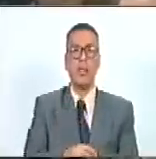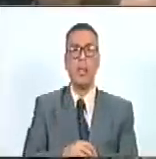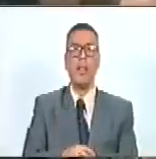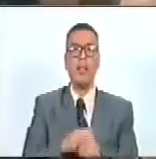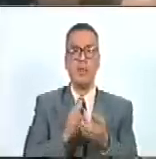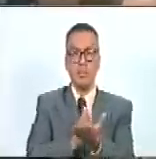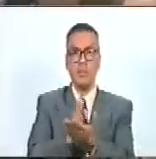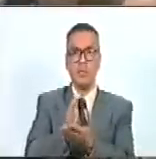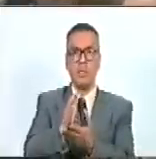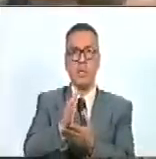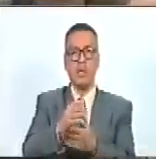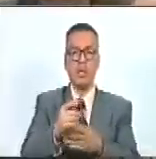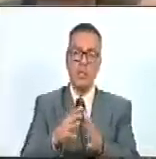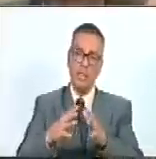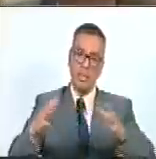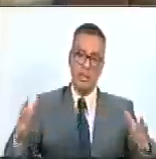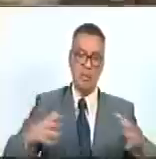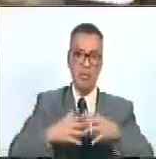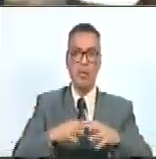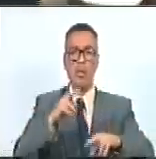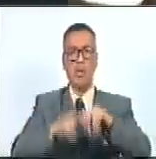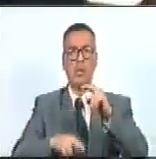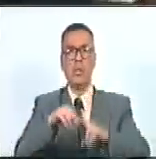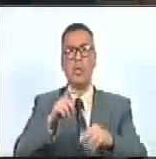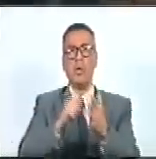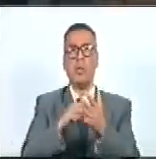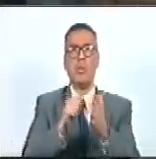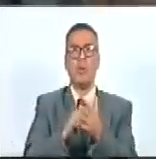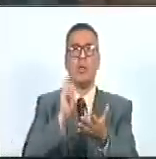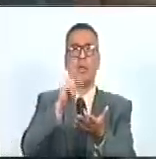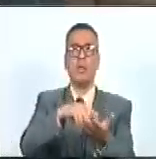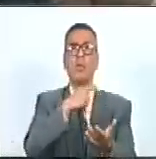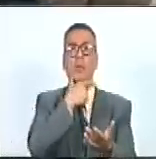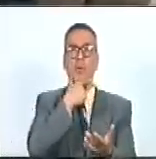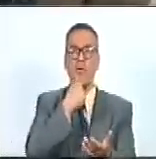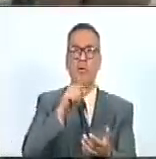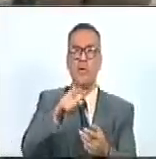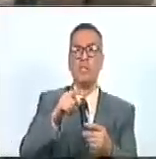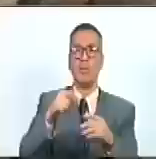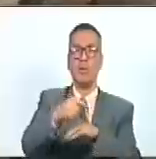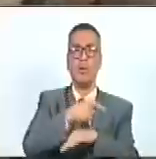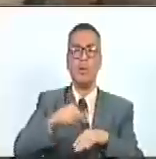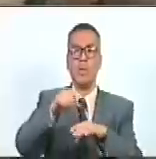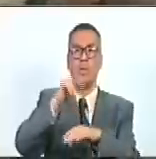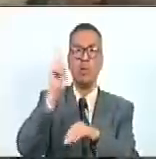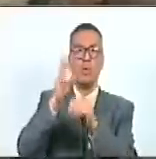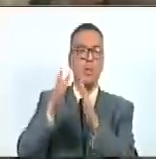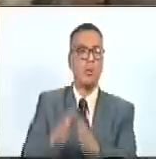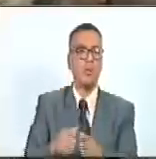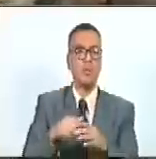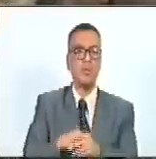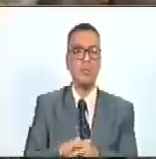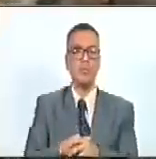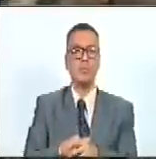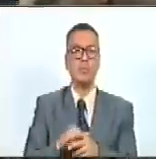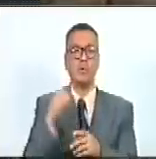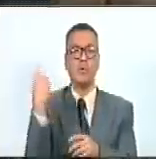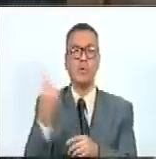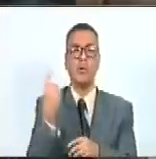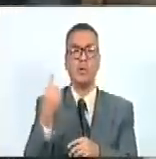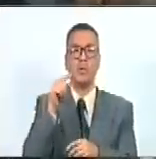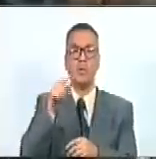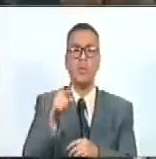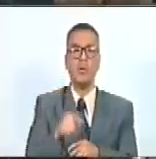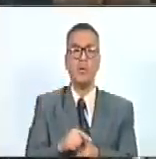que continúe masificando la formación. Y ahí hacemos un punto y un énfasis en el trabajo que ha hecho el Estado venezolano, no solamente